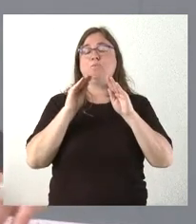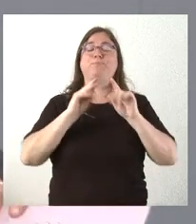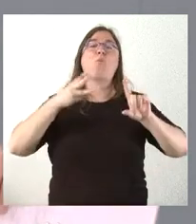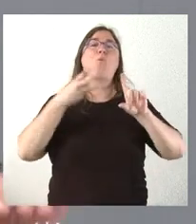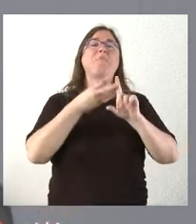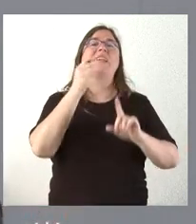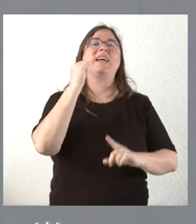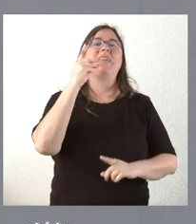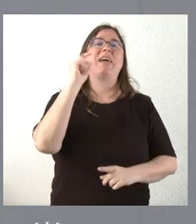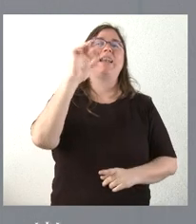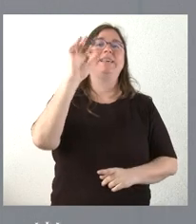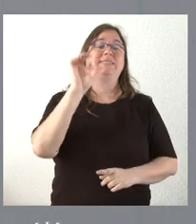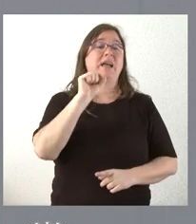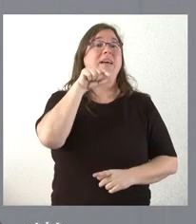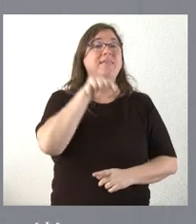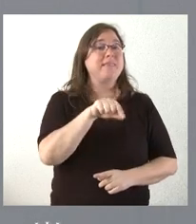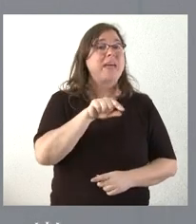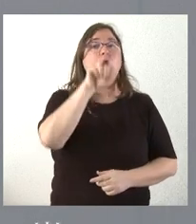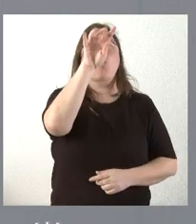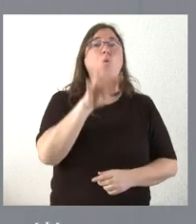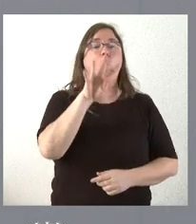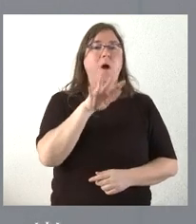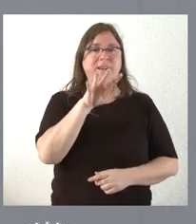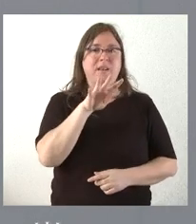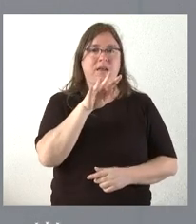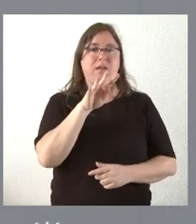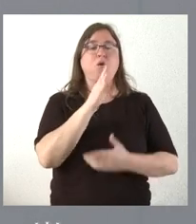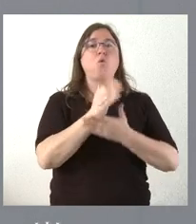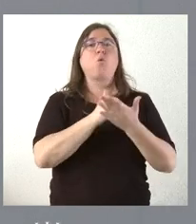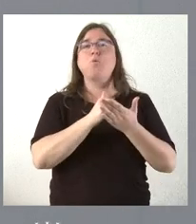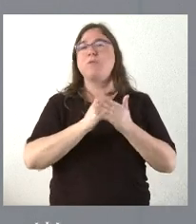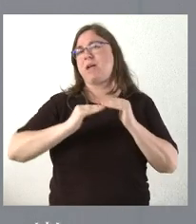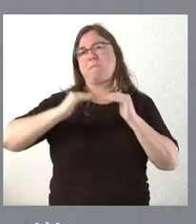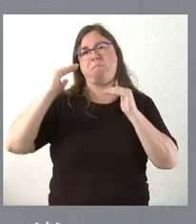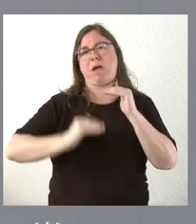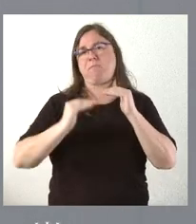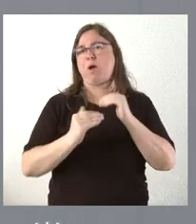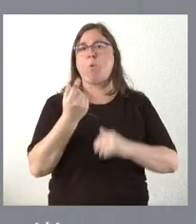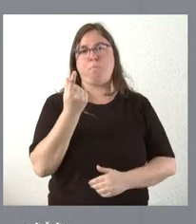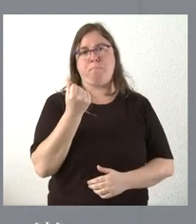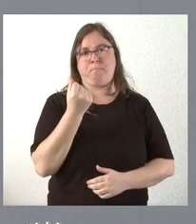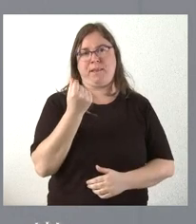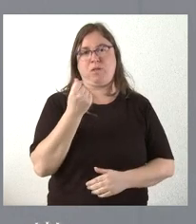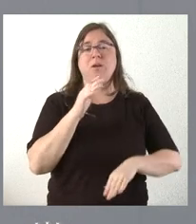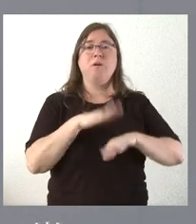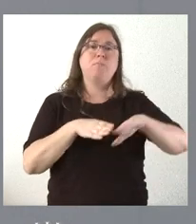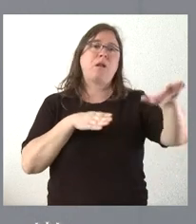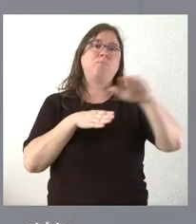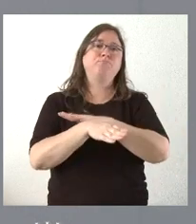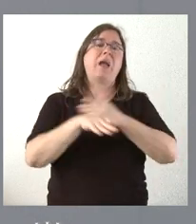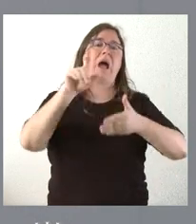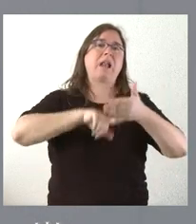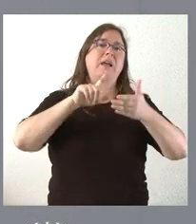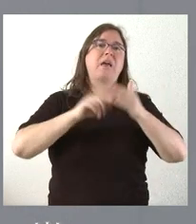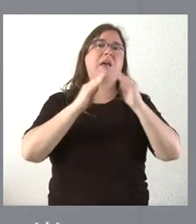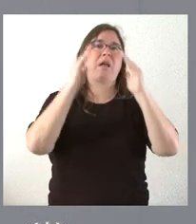cuarta comunidad autónoma de España con el nivel más bajo de precio de alquileres para acceso de una vivienda. Somos los